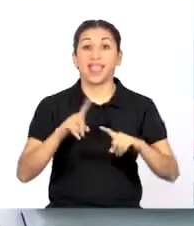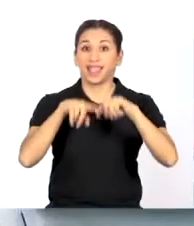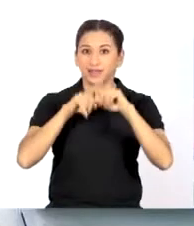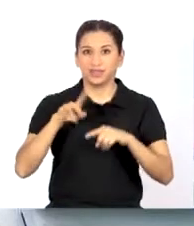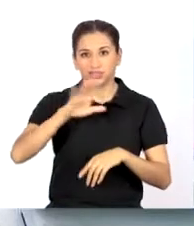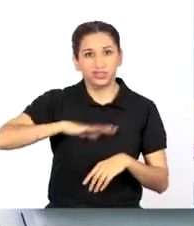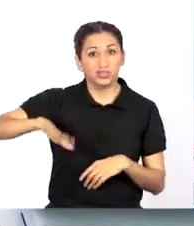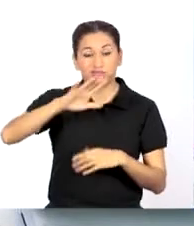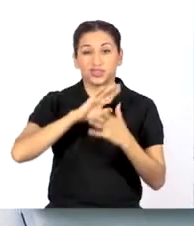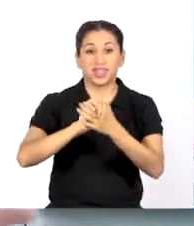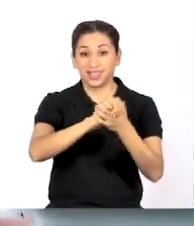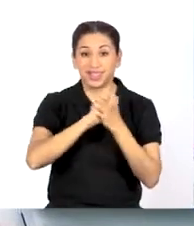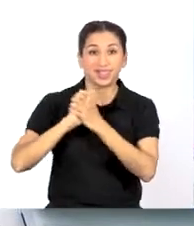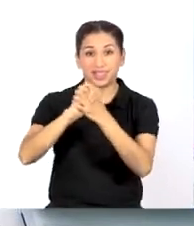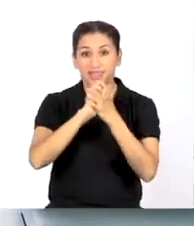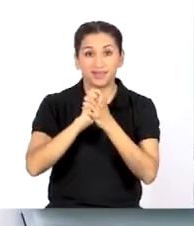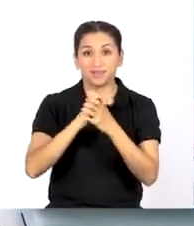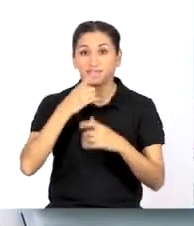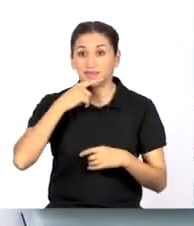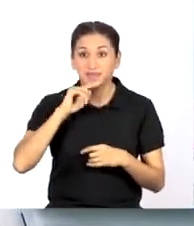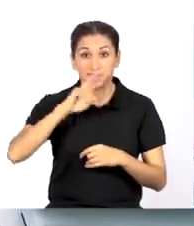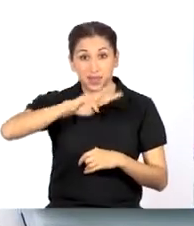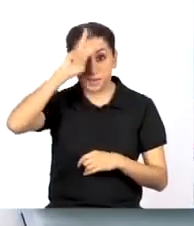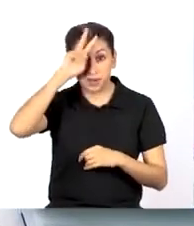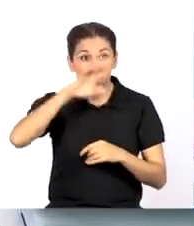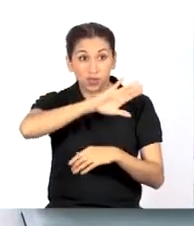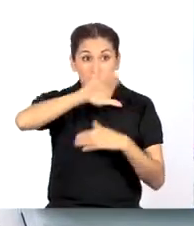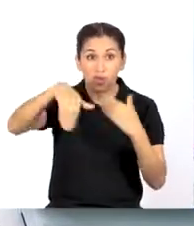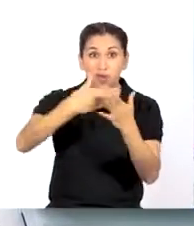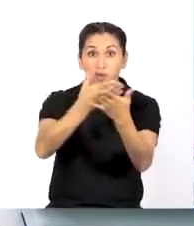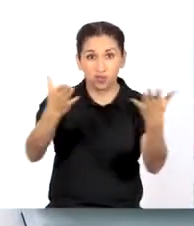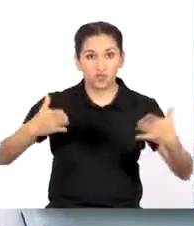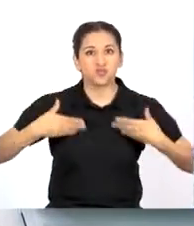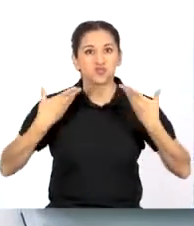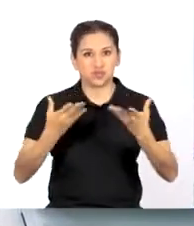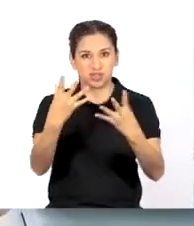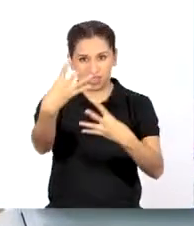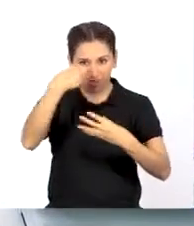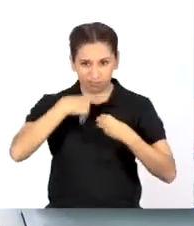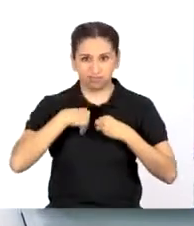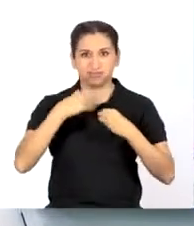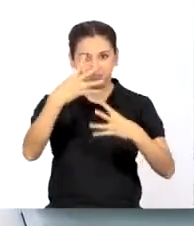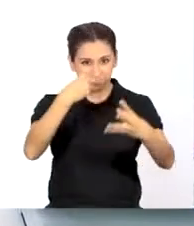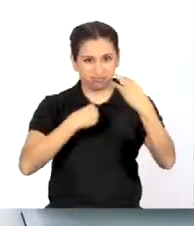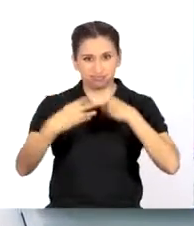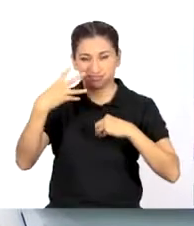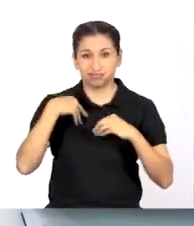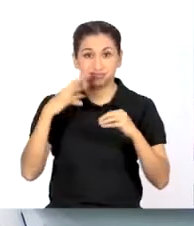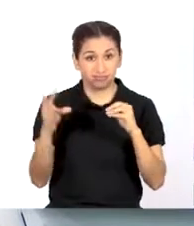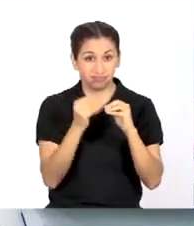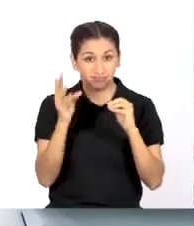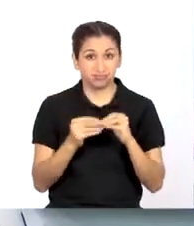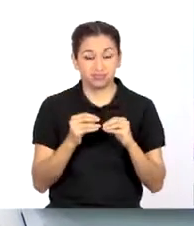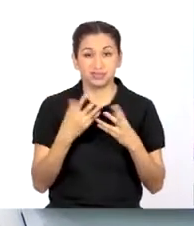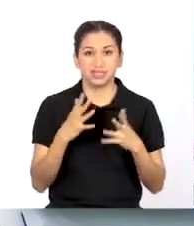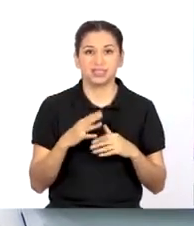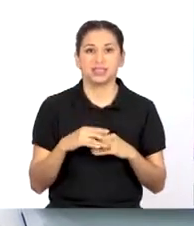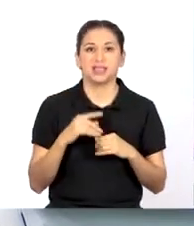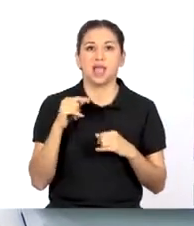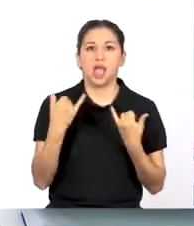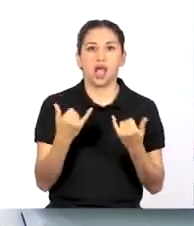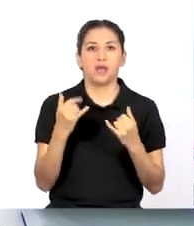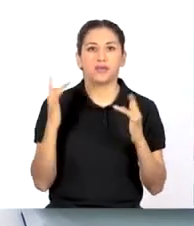Quizá nuestras amigas y amigos alrededor del país pueden contribuir con algunas ideas creativas para completar este paso. Estamos